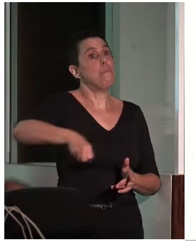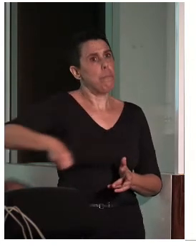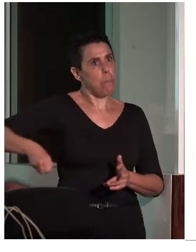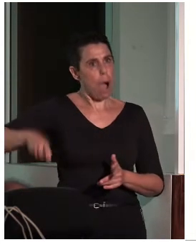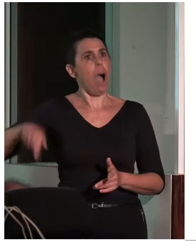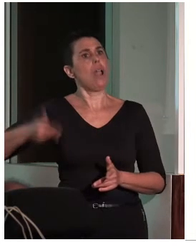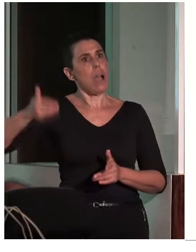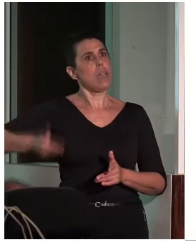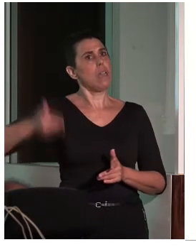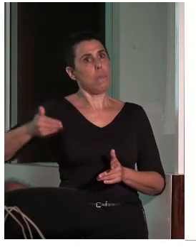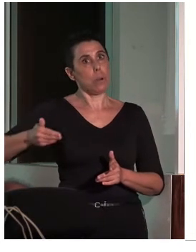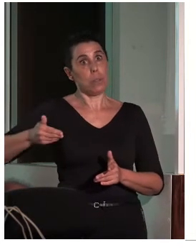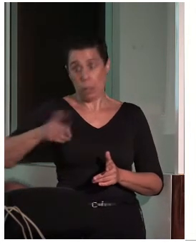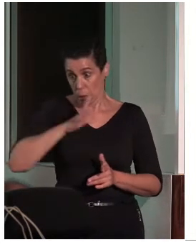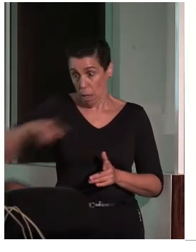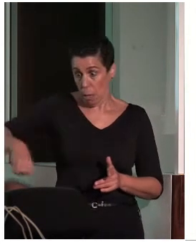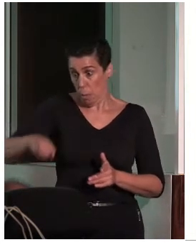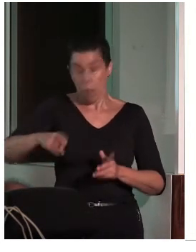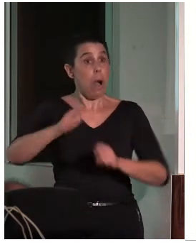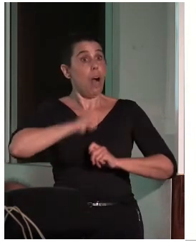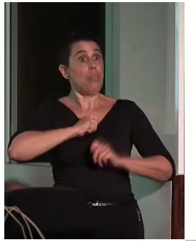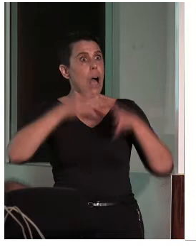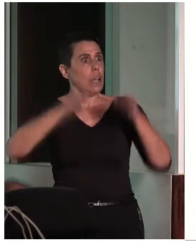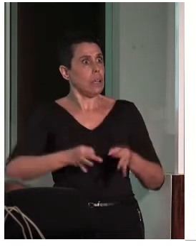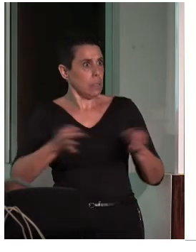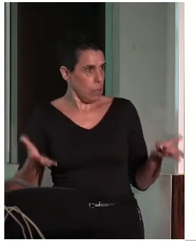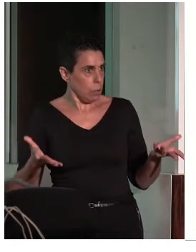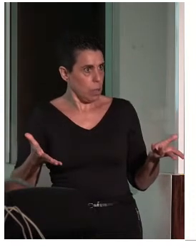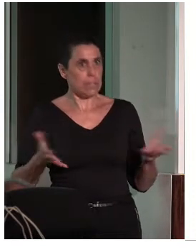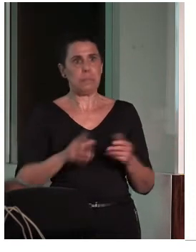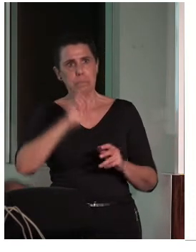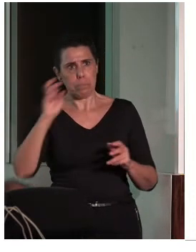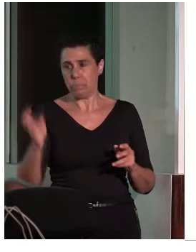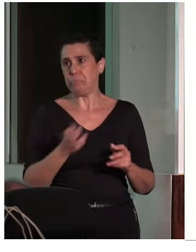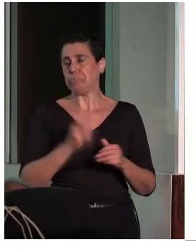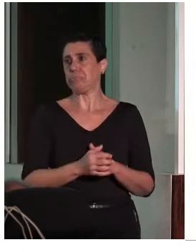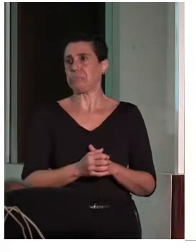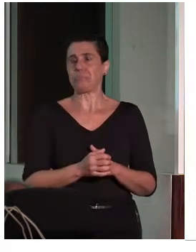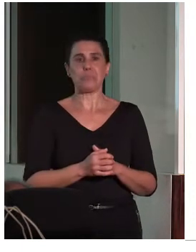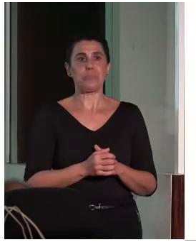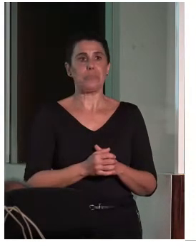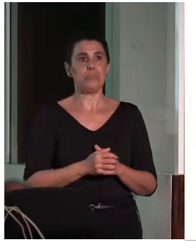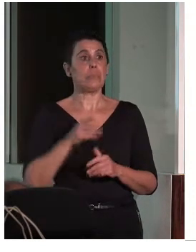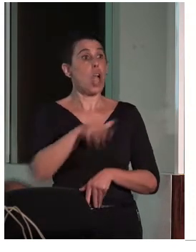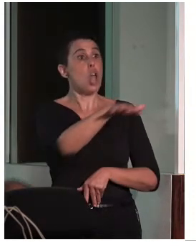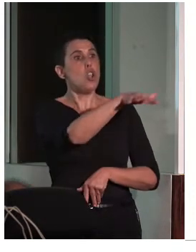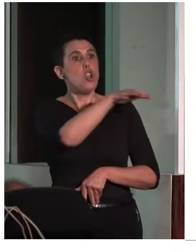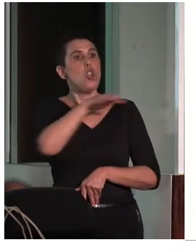Importante para garantizar la seguridad, etcétera, etcétera. Y en cuanto a localización,